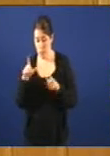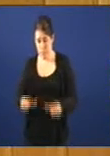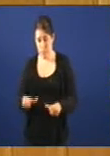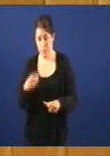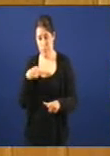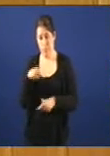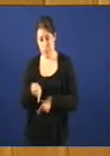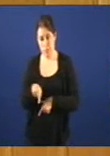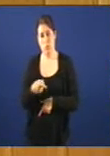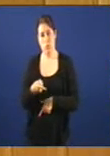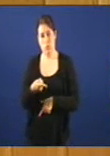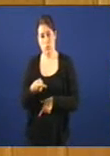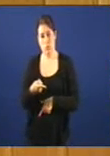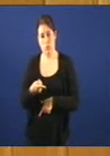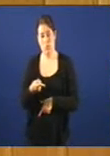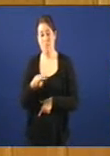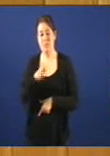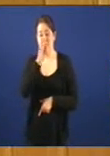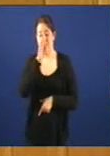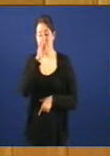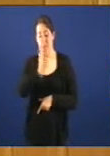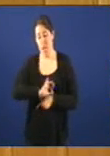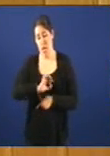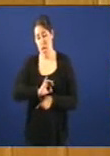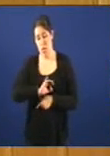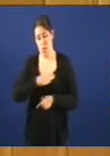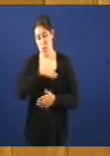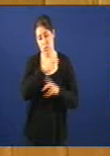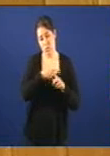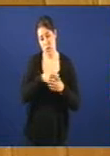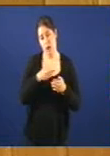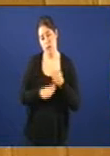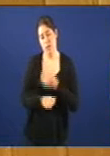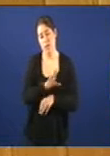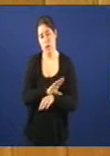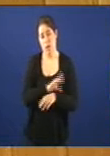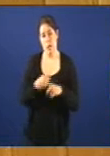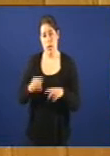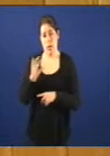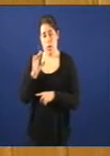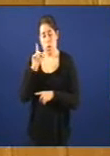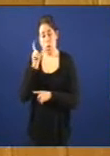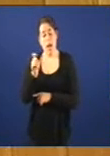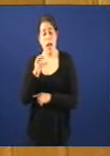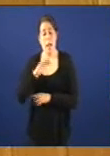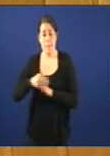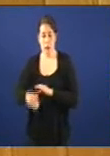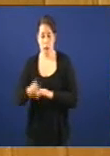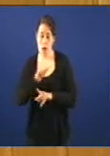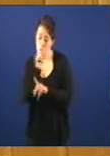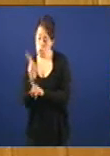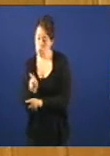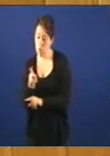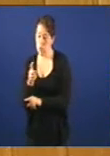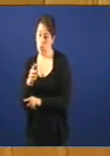valer esta circunstancia e en Xaneiro a Xunta a través da Consellería de Medios Rurales do Mar realizou unha consulta a Comisión Europea